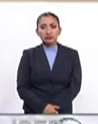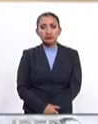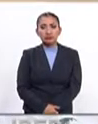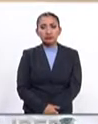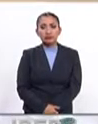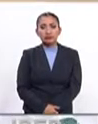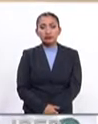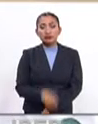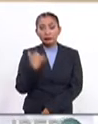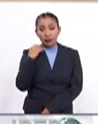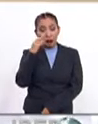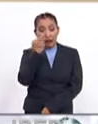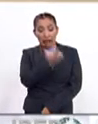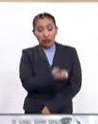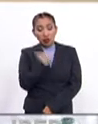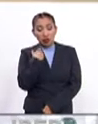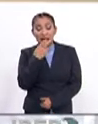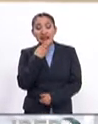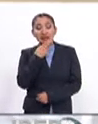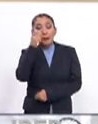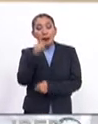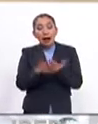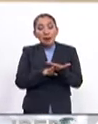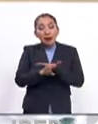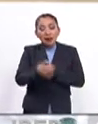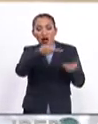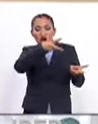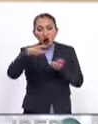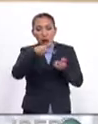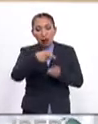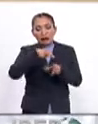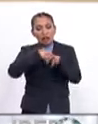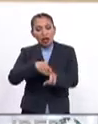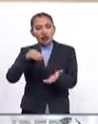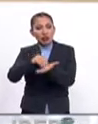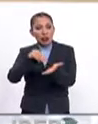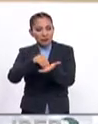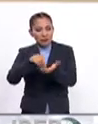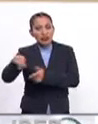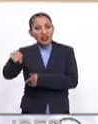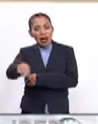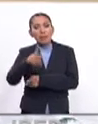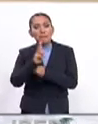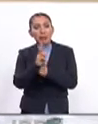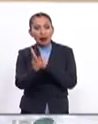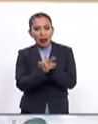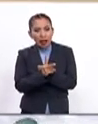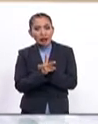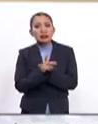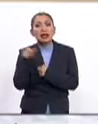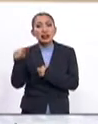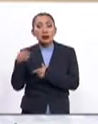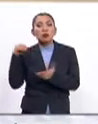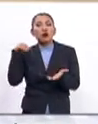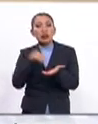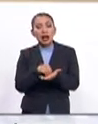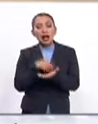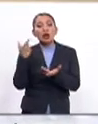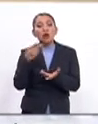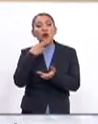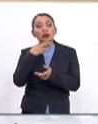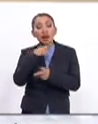responde a evitar el saqueo, que continúe el saqueo a la nación y poder implementar,